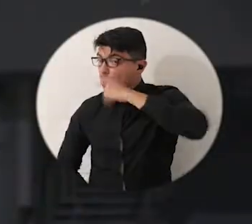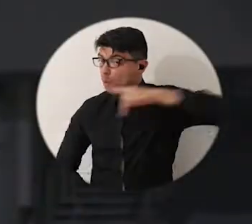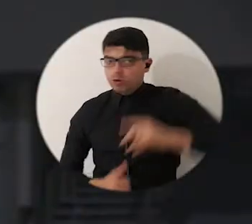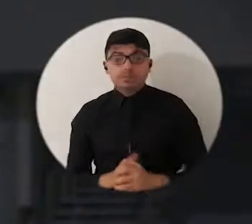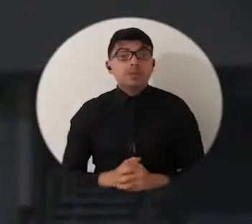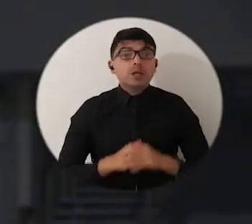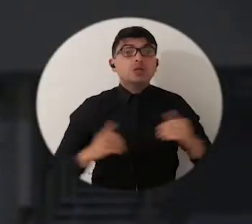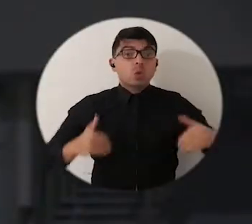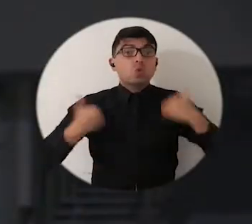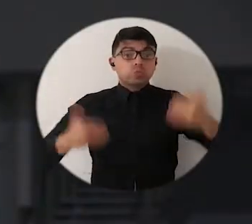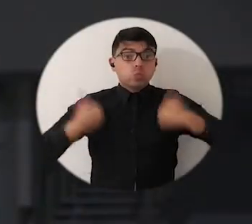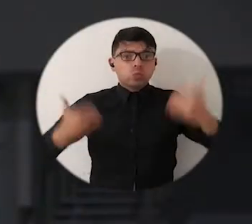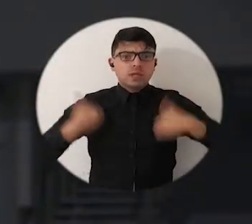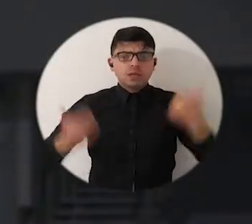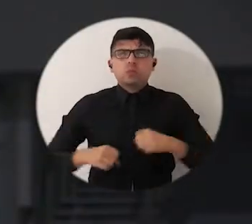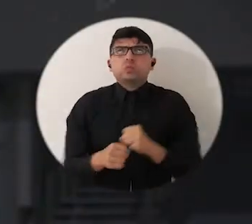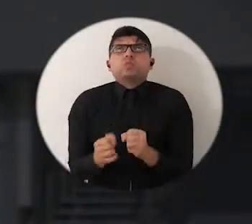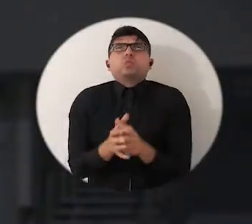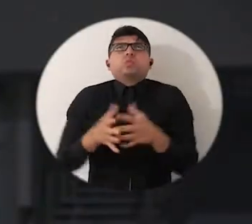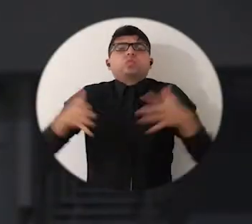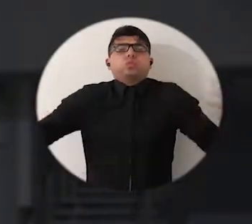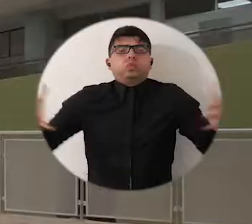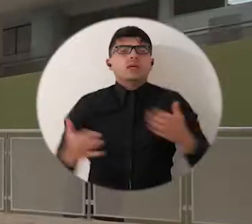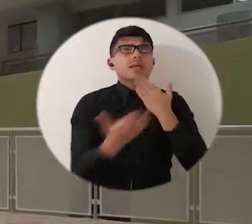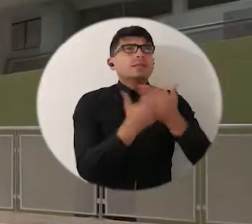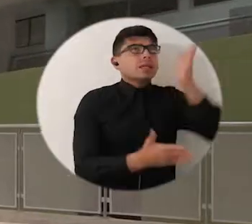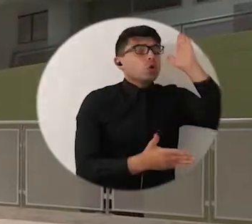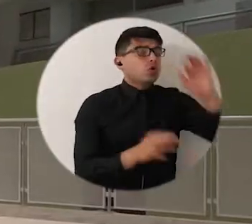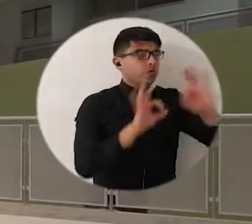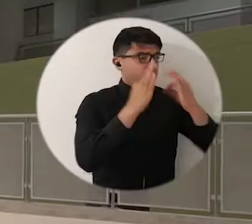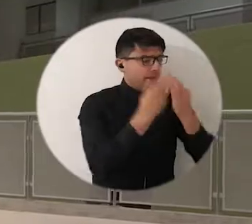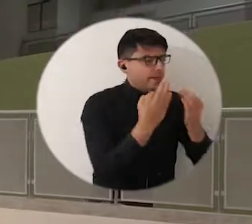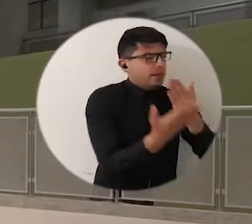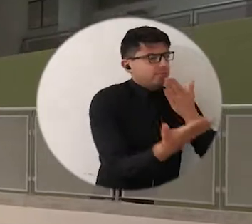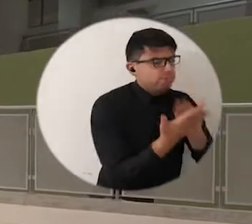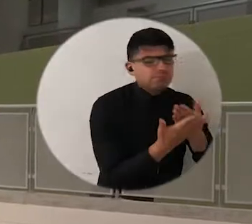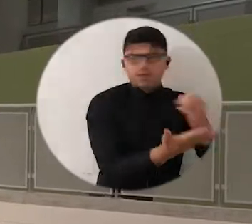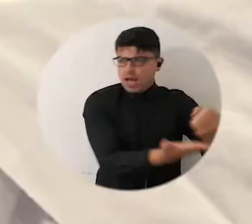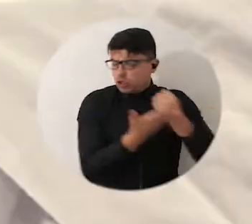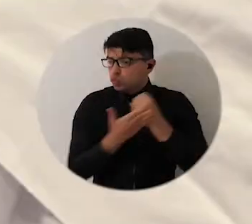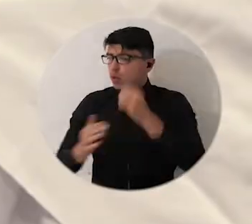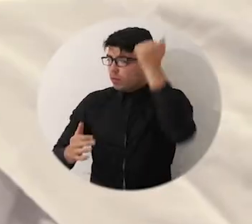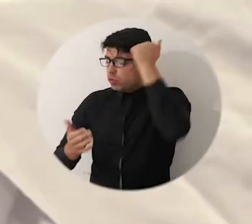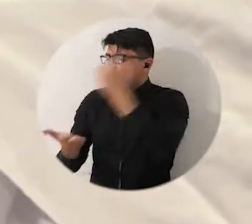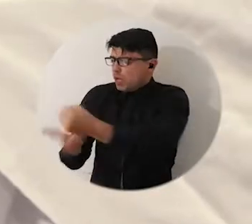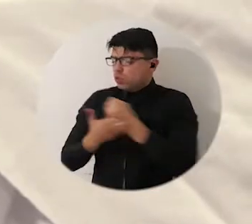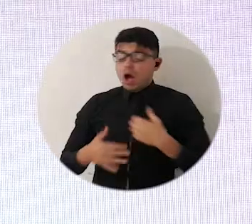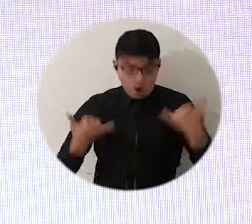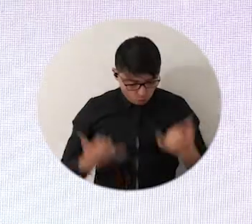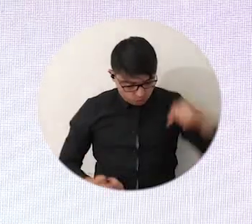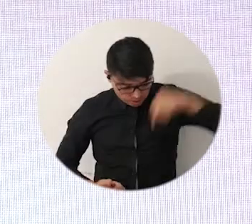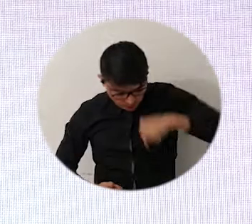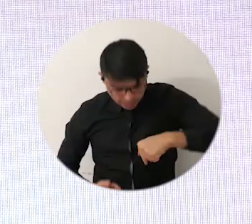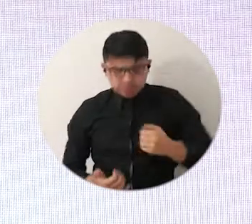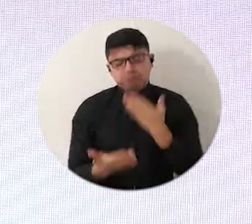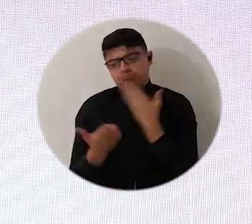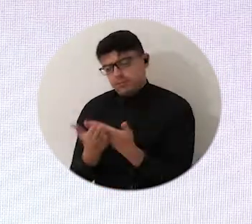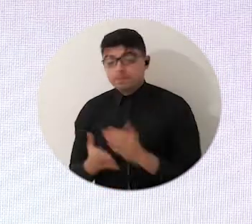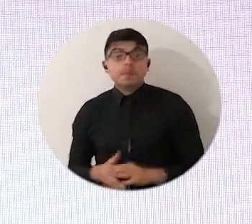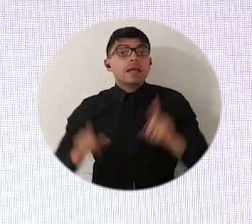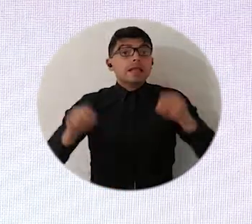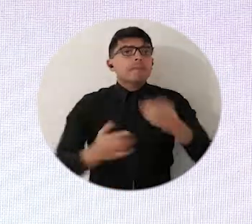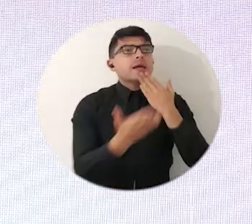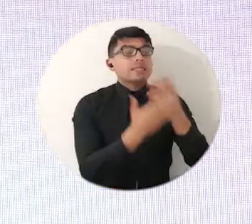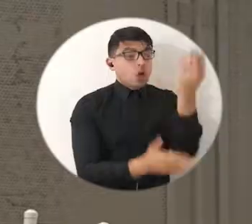y a la ayuda de cada uno de nuestros familiares, docentes, hemos logrado llegar acá. Quiero también agradecer a Nuestra Alma